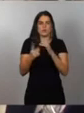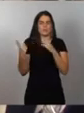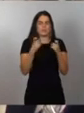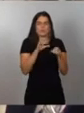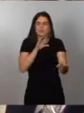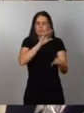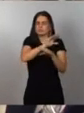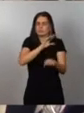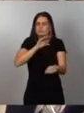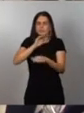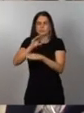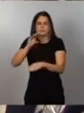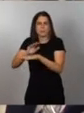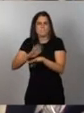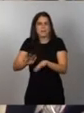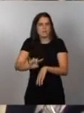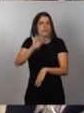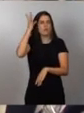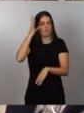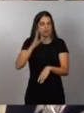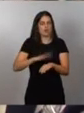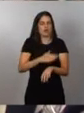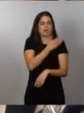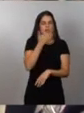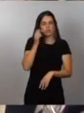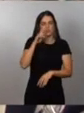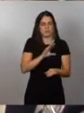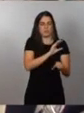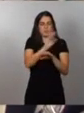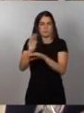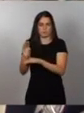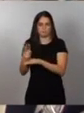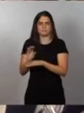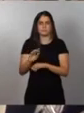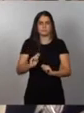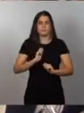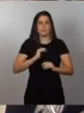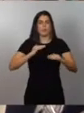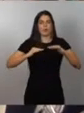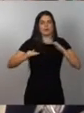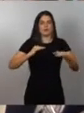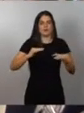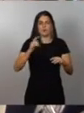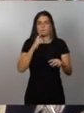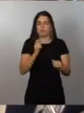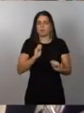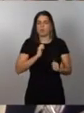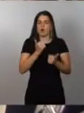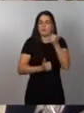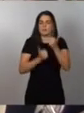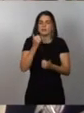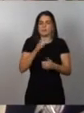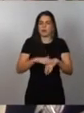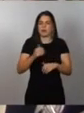en innovación y en talento para hacer de la movilidad una palanca de competitividad de la economía española.